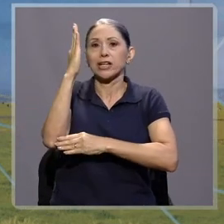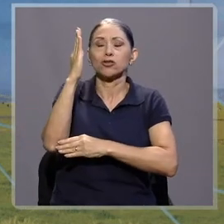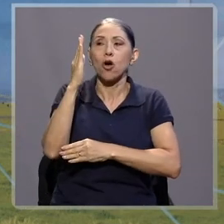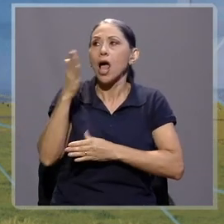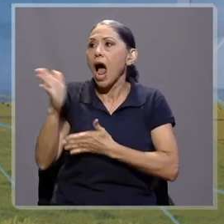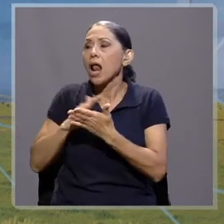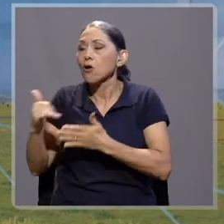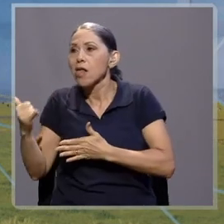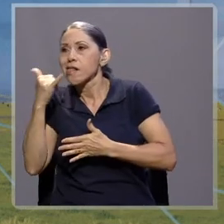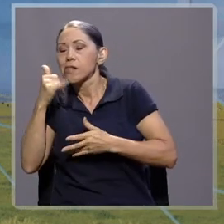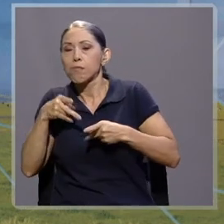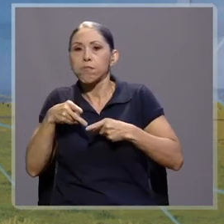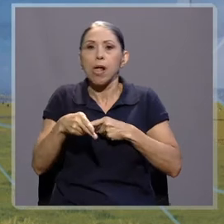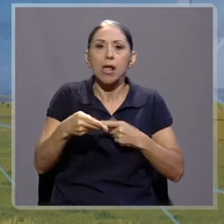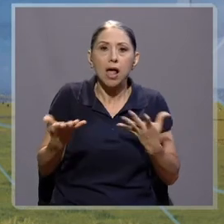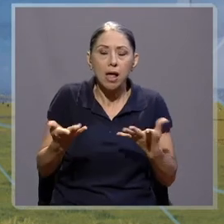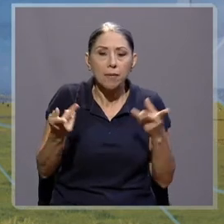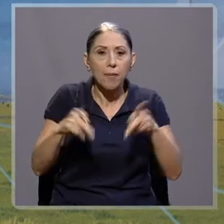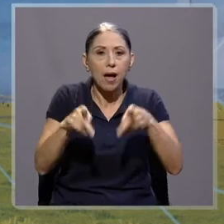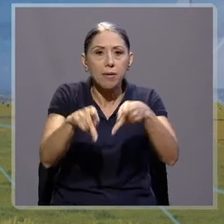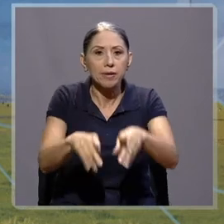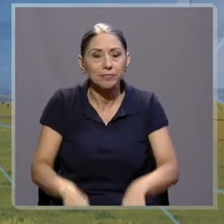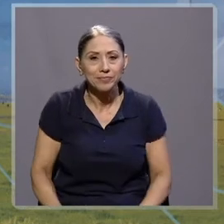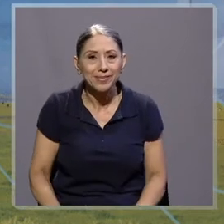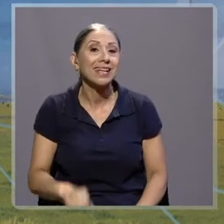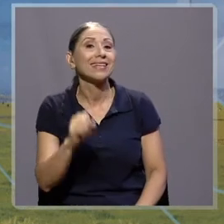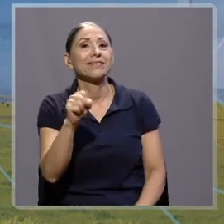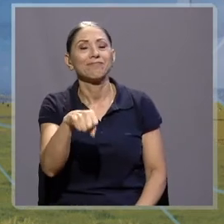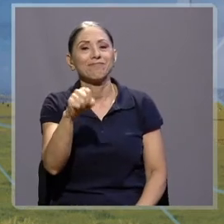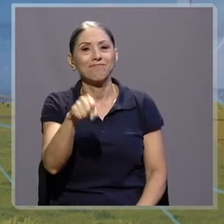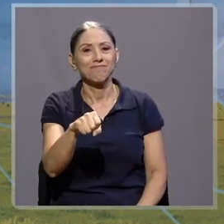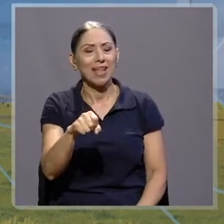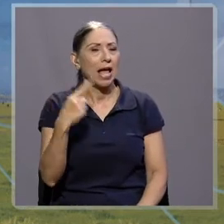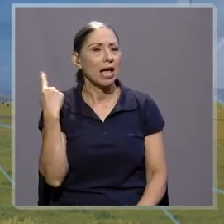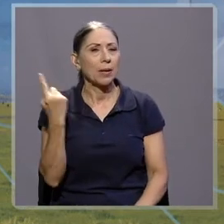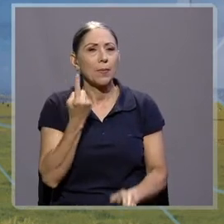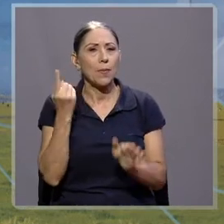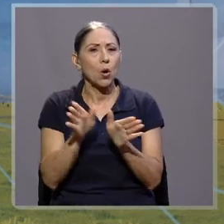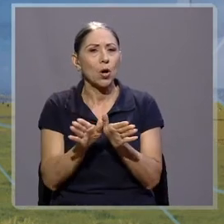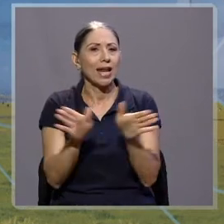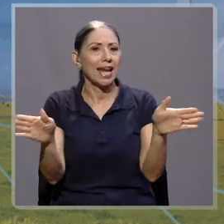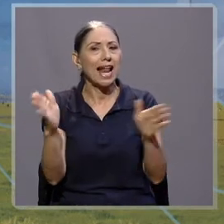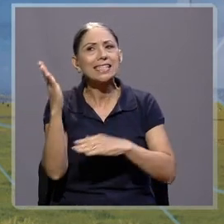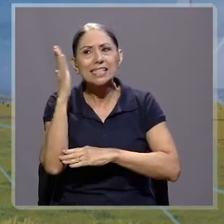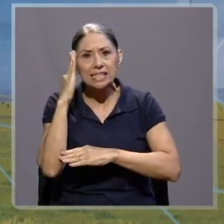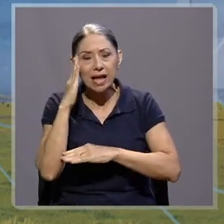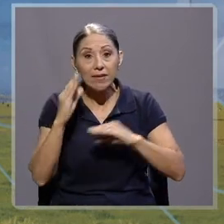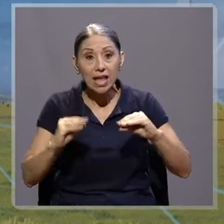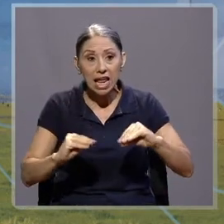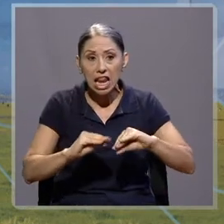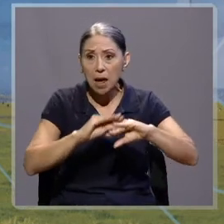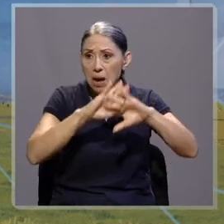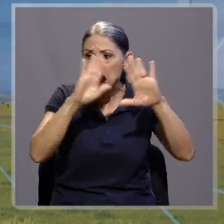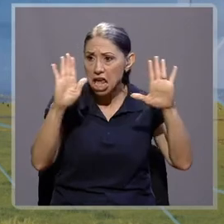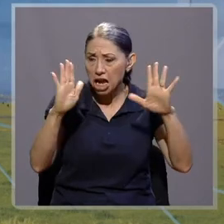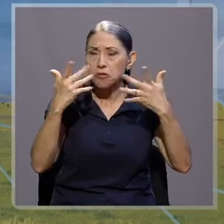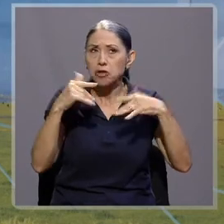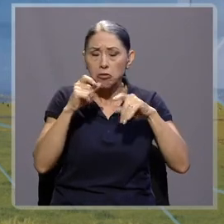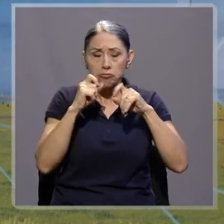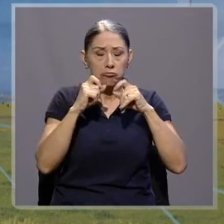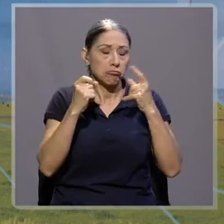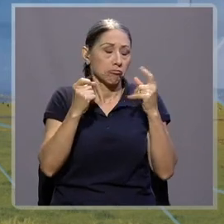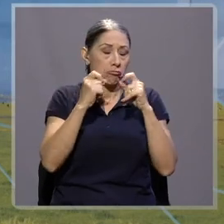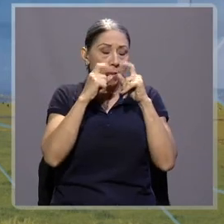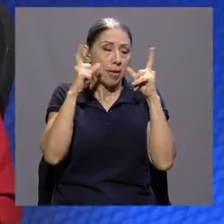que esté ocurriendo. Ah, sí, claro, por supuesto, porque por lo general, en la mañana, se sabía que se tenía que ir a trabajar, se tenía su